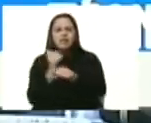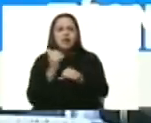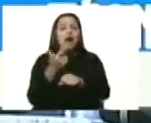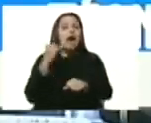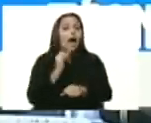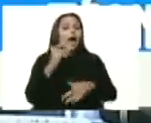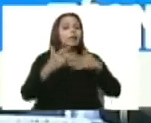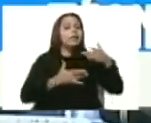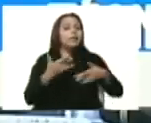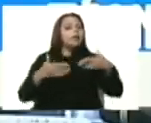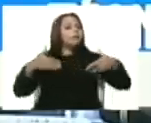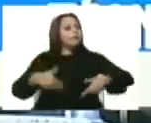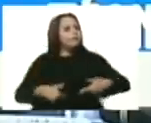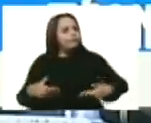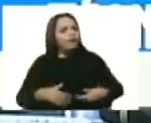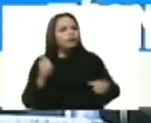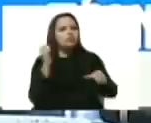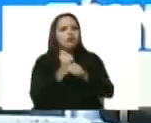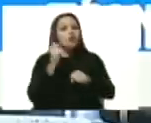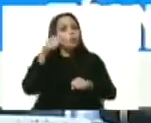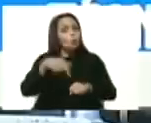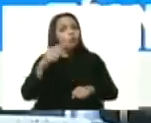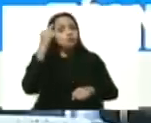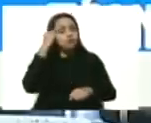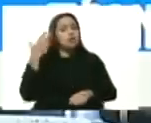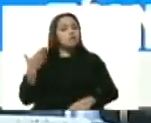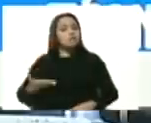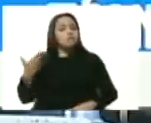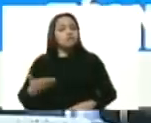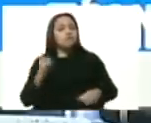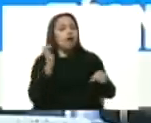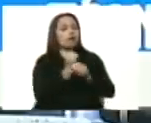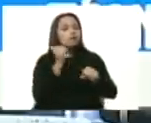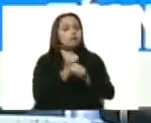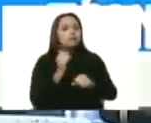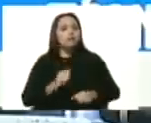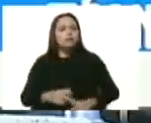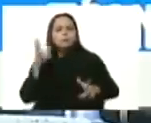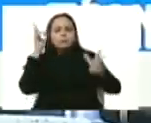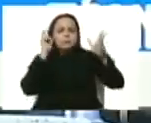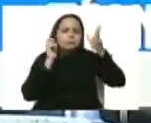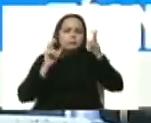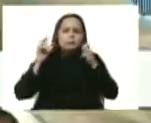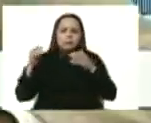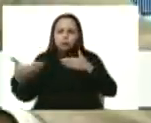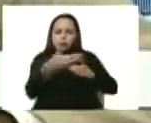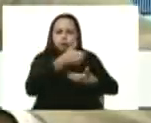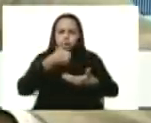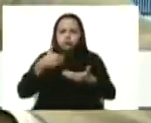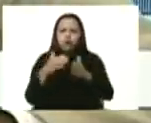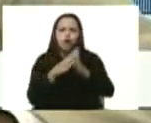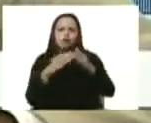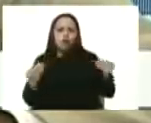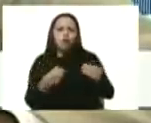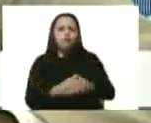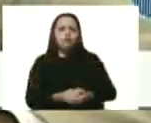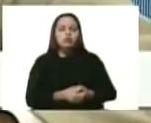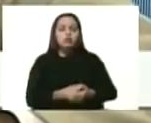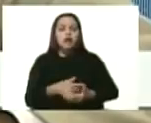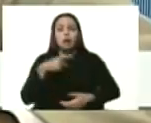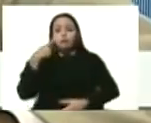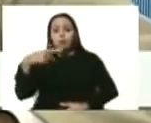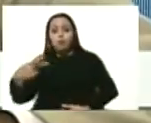intensas de trabajo. Hoy es una de ellas también. Escuchando a todos los sectores productivos, venimos con una política